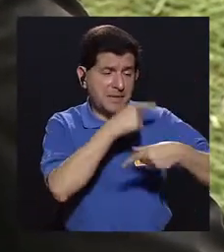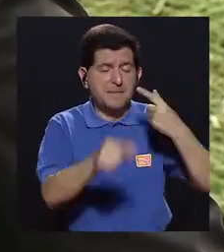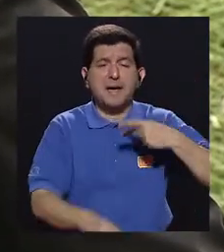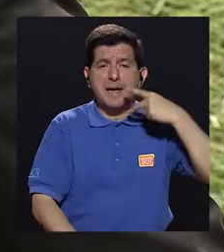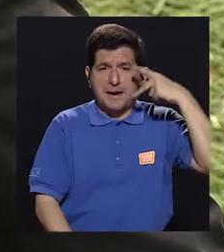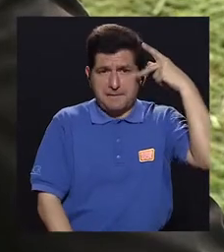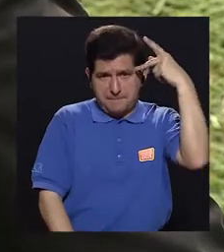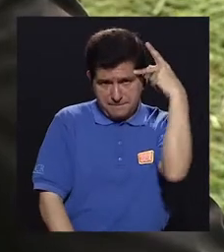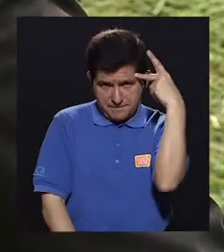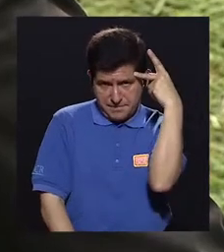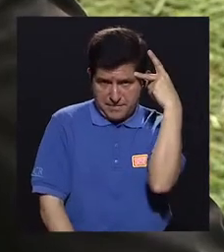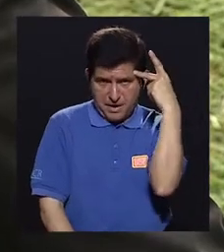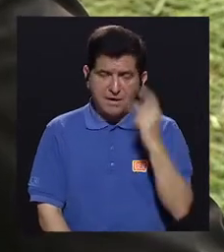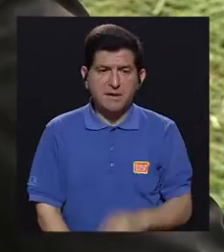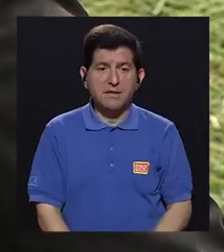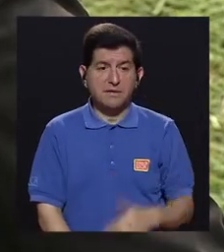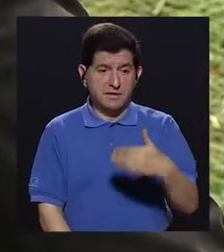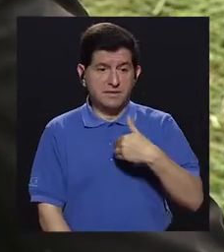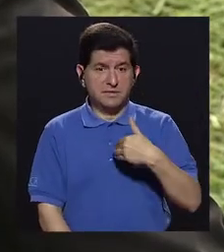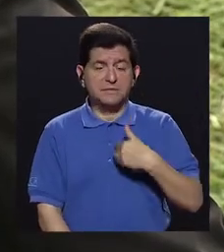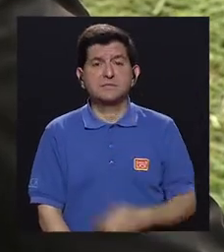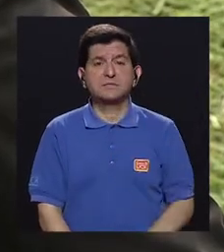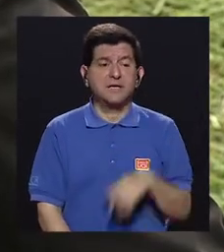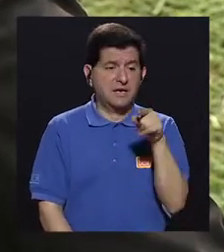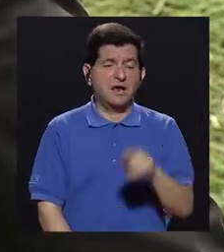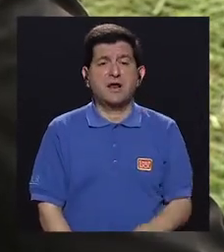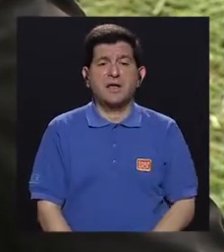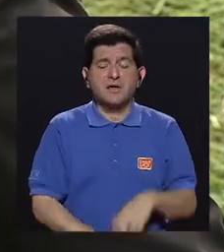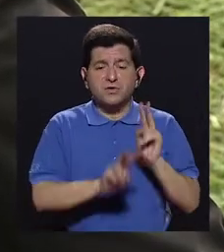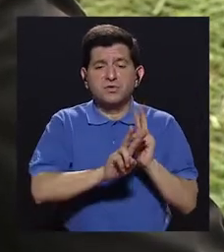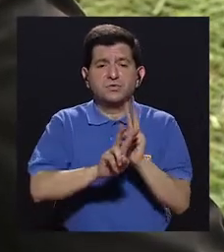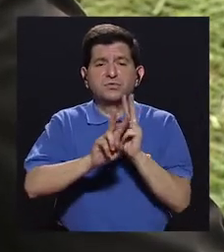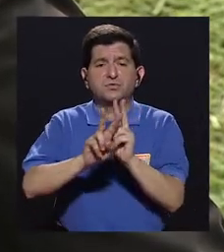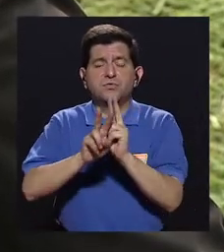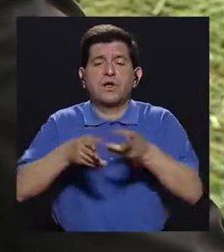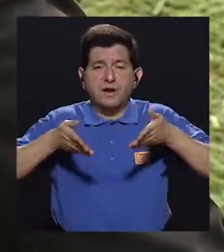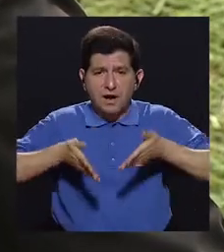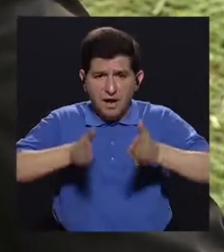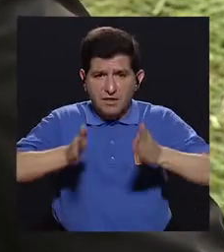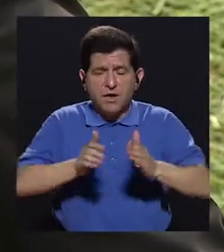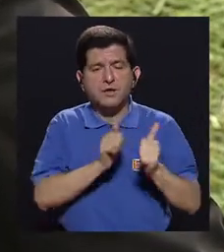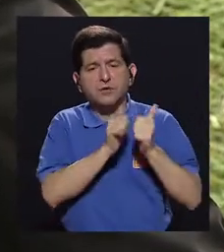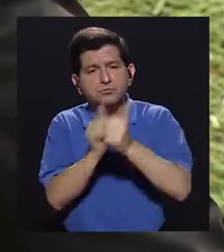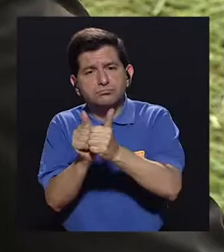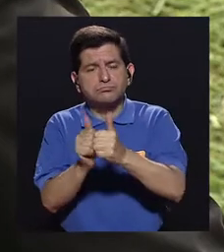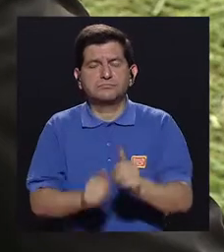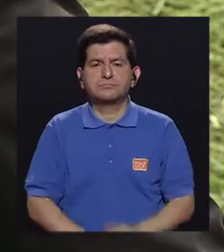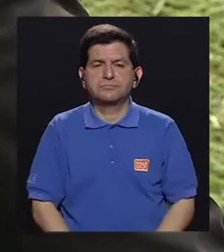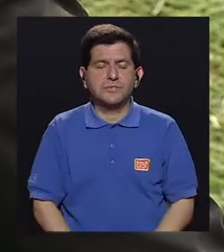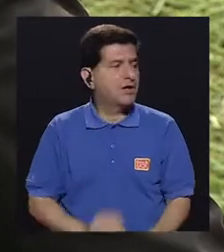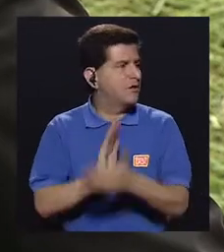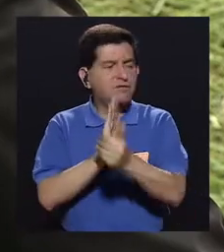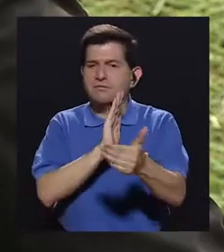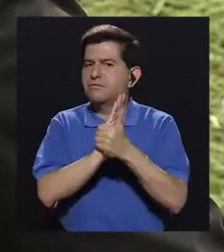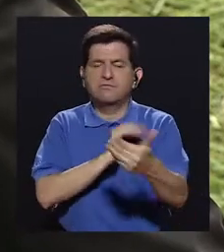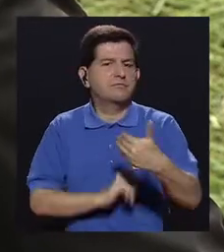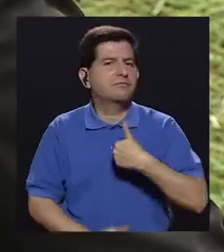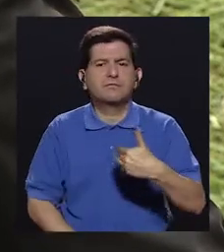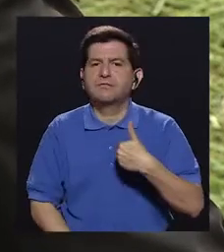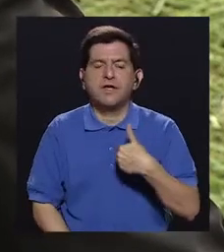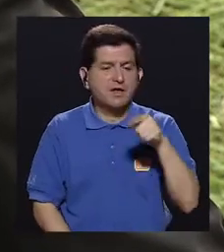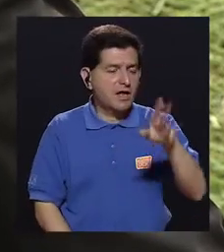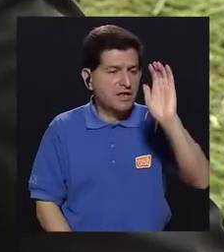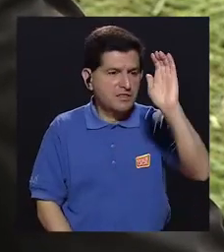generación de padres de familia que van a tener que enterrar a sus hijos. O sea, porque no hay una capacidad